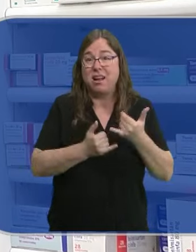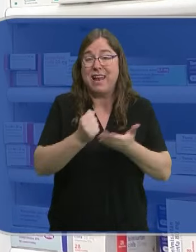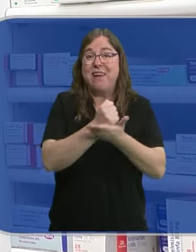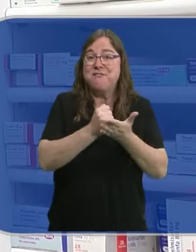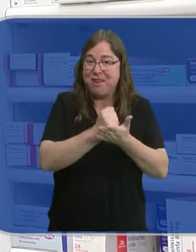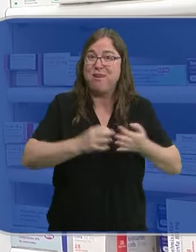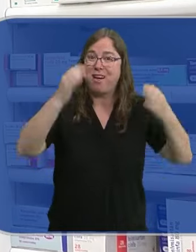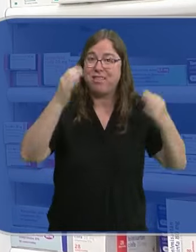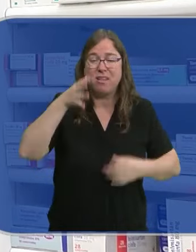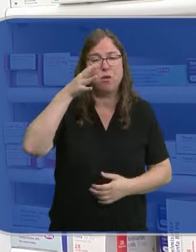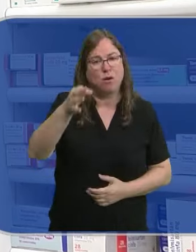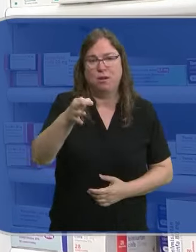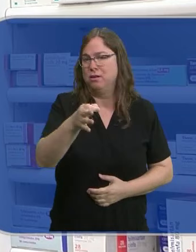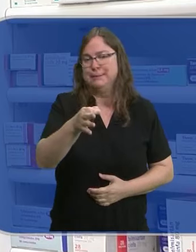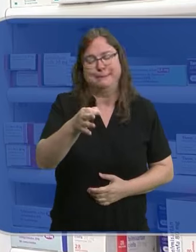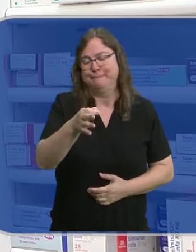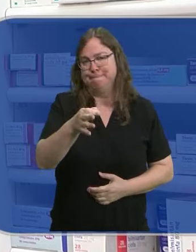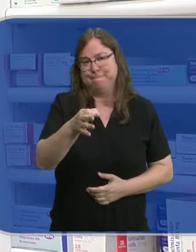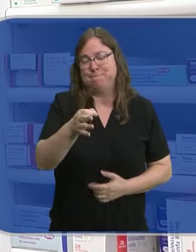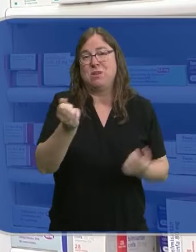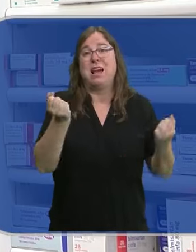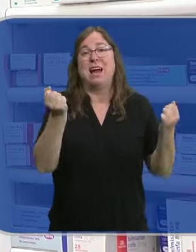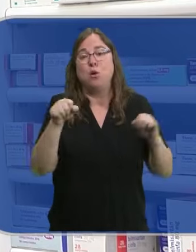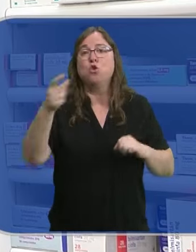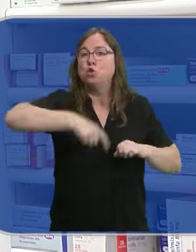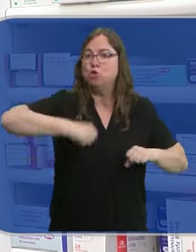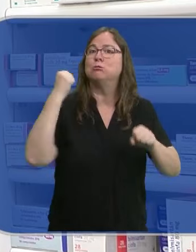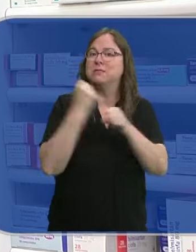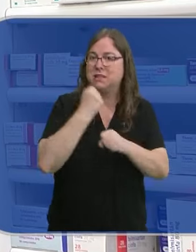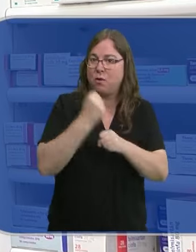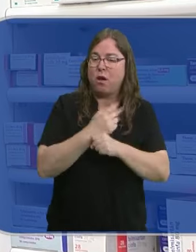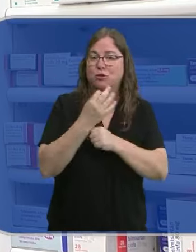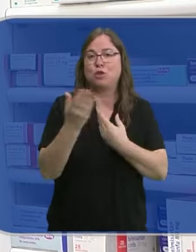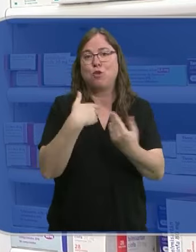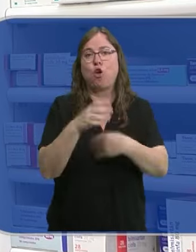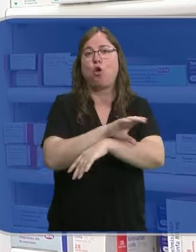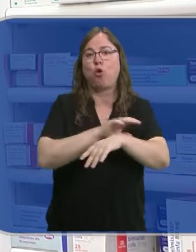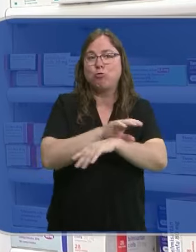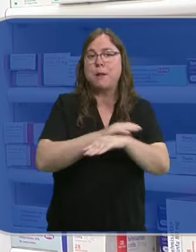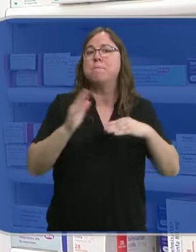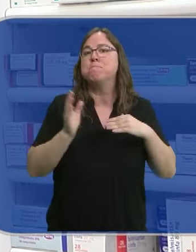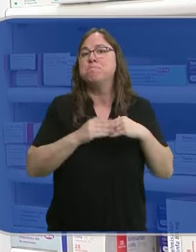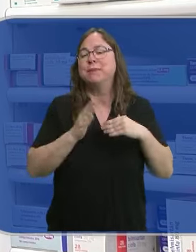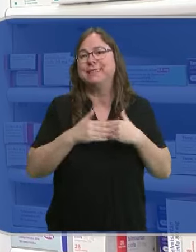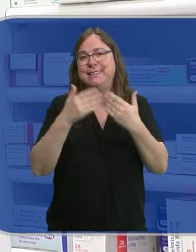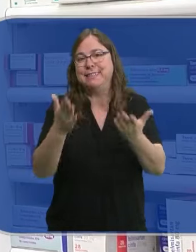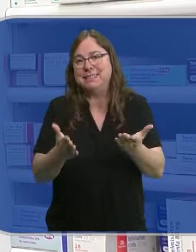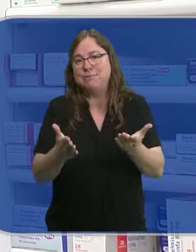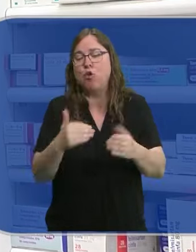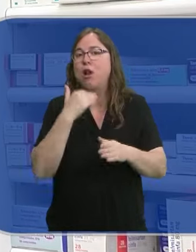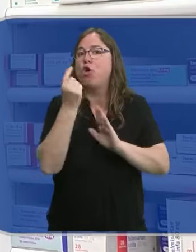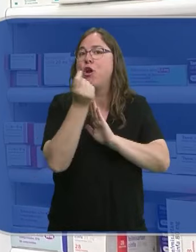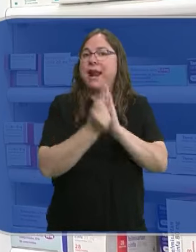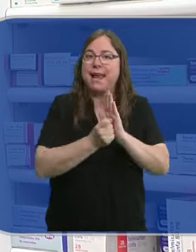farmacia rural se ve muy... Aunque estamos trabajando con la consejería para que por lo menos ese